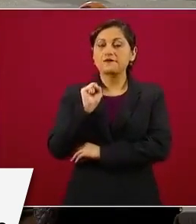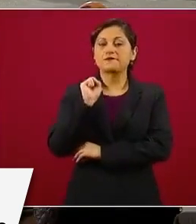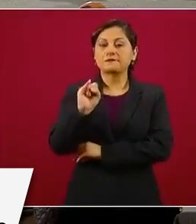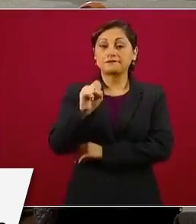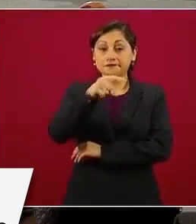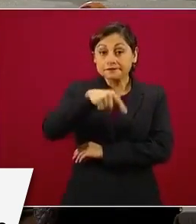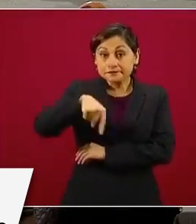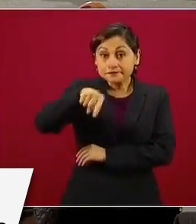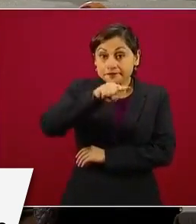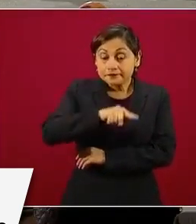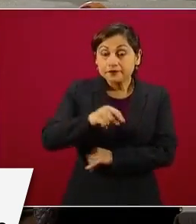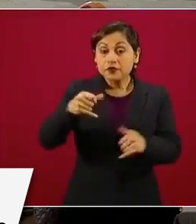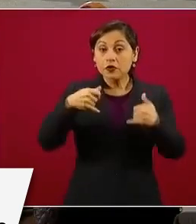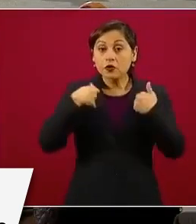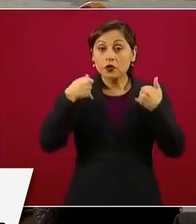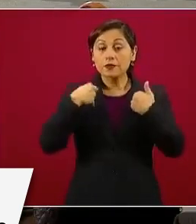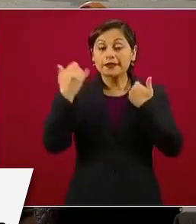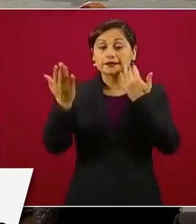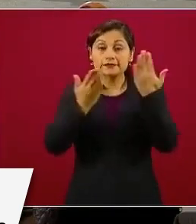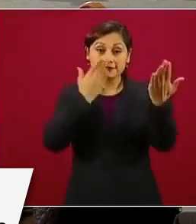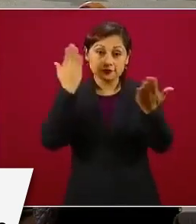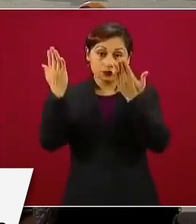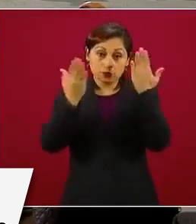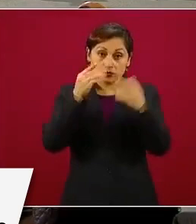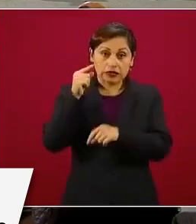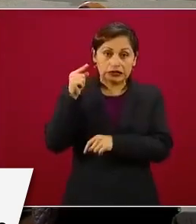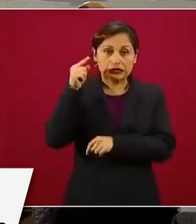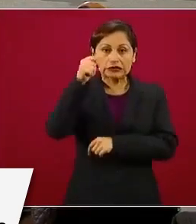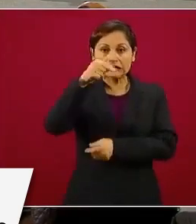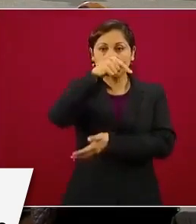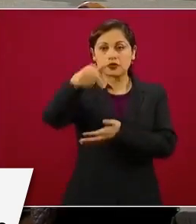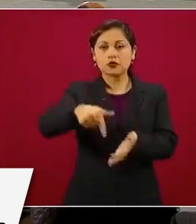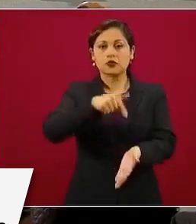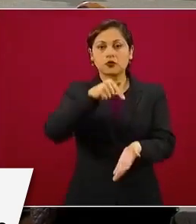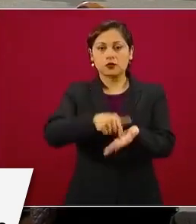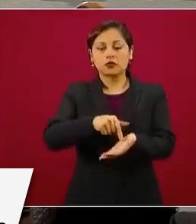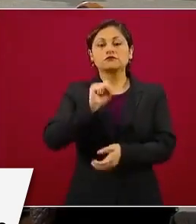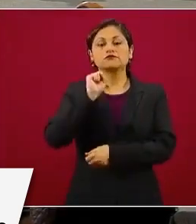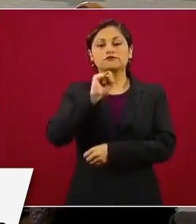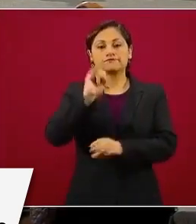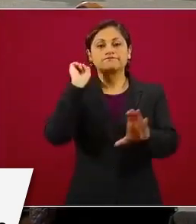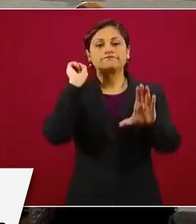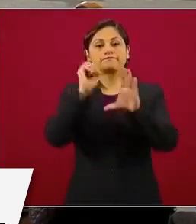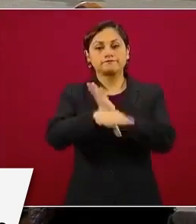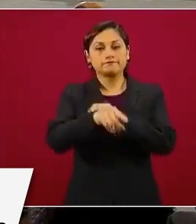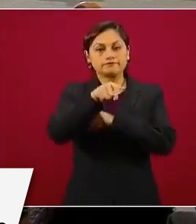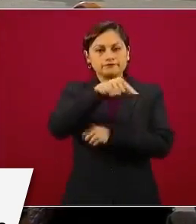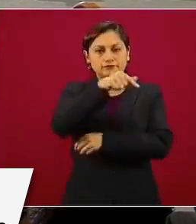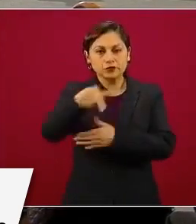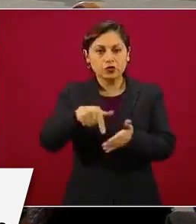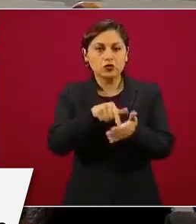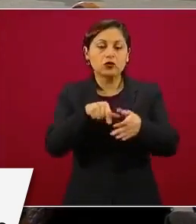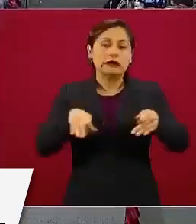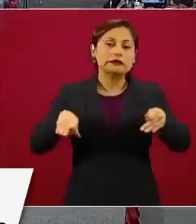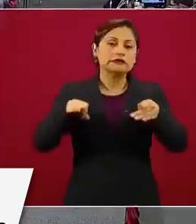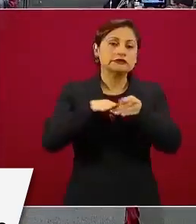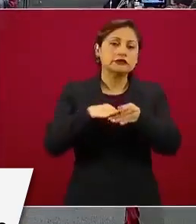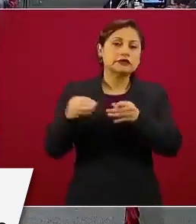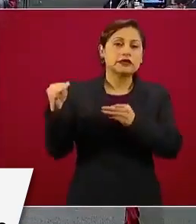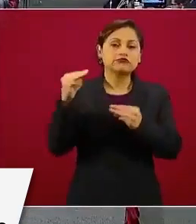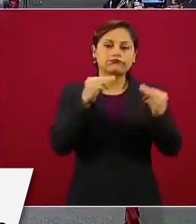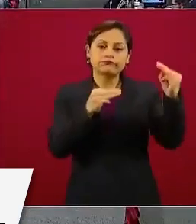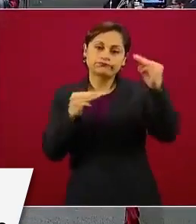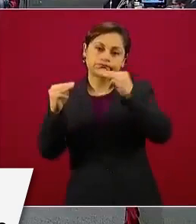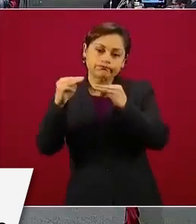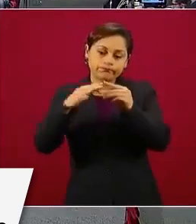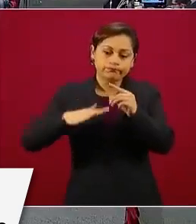en los lugares más apartados en la sierra de